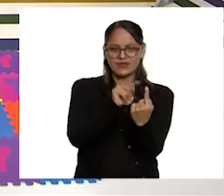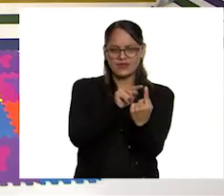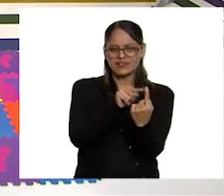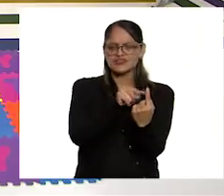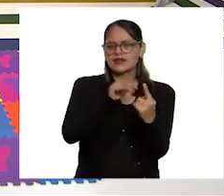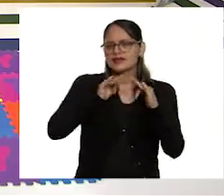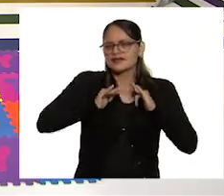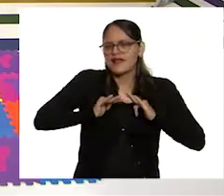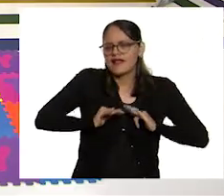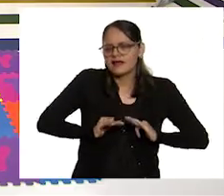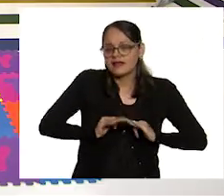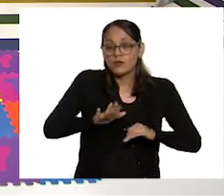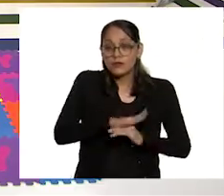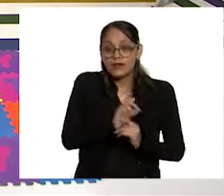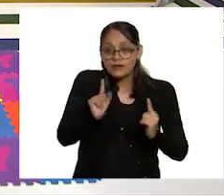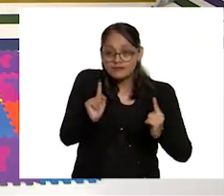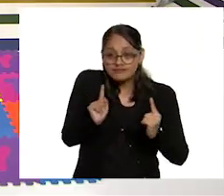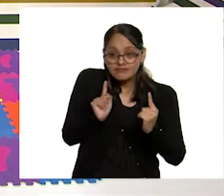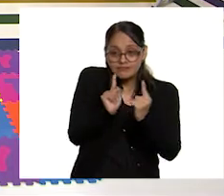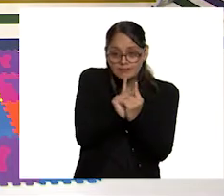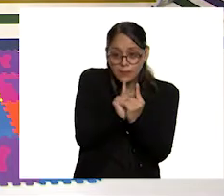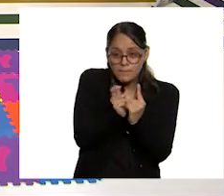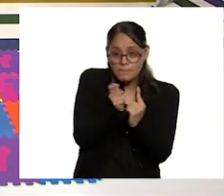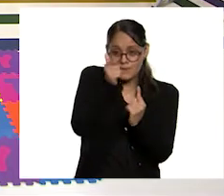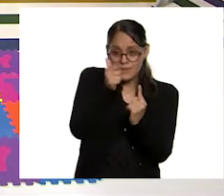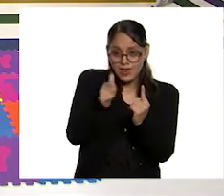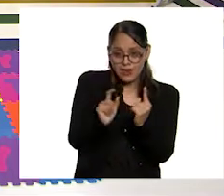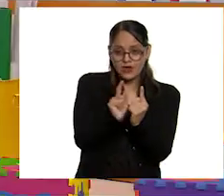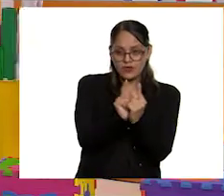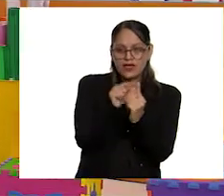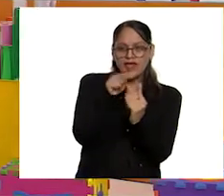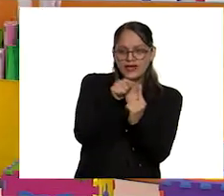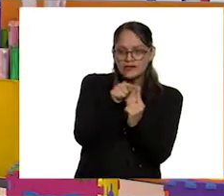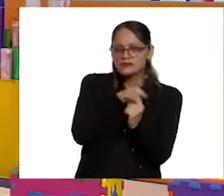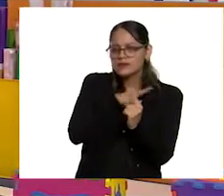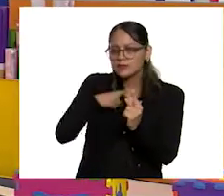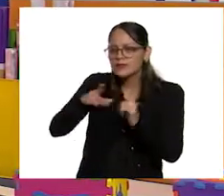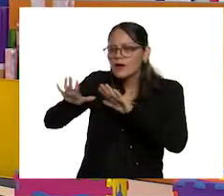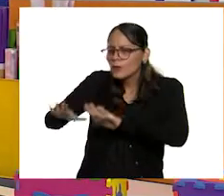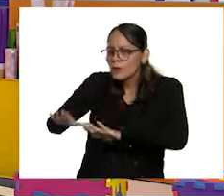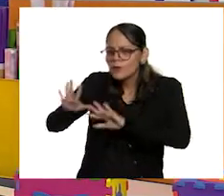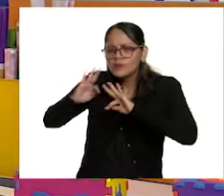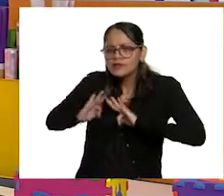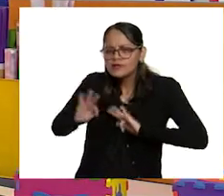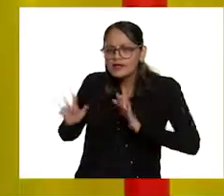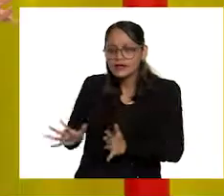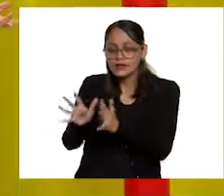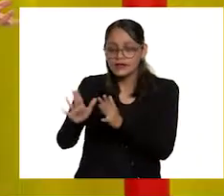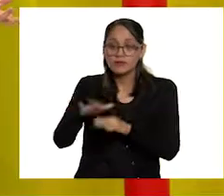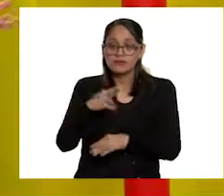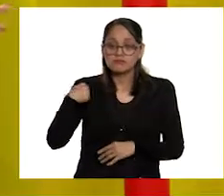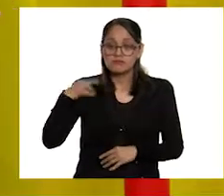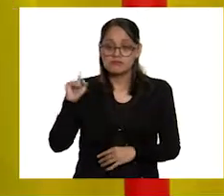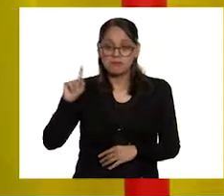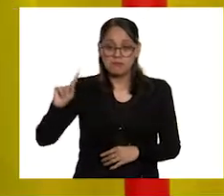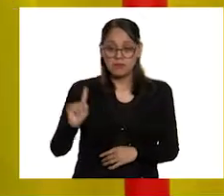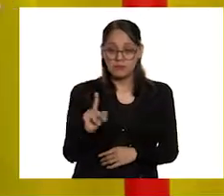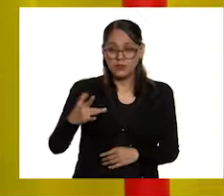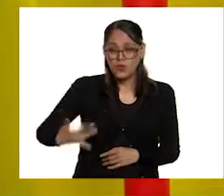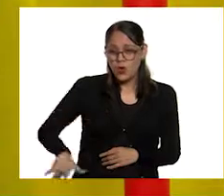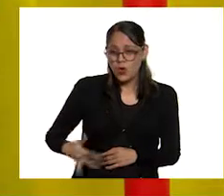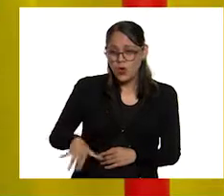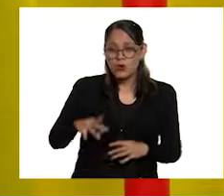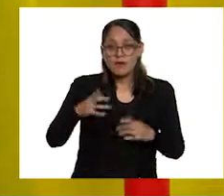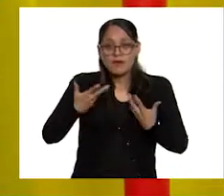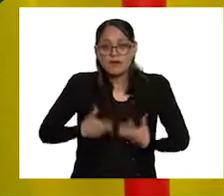porque al ser el primer contacto, quien nos recibe, tienen que calmarnos, porque seguramente llegamos con dolor, pero también con